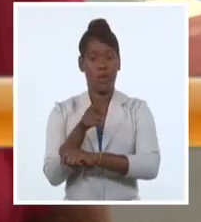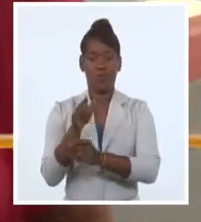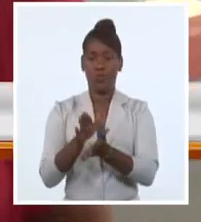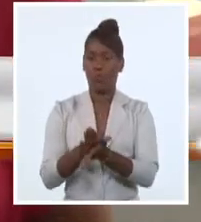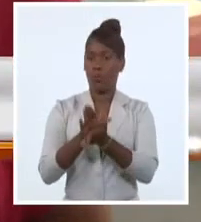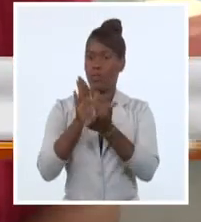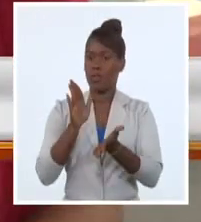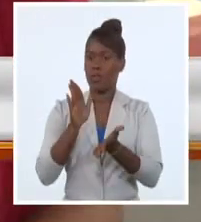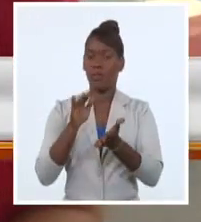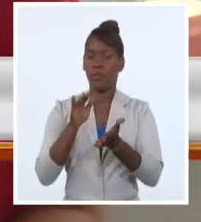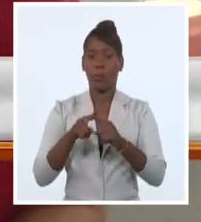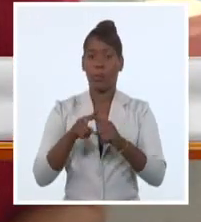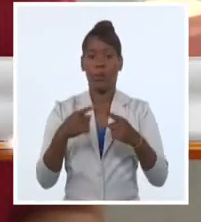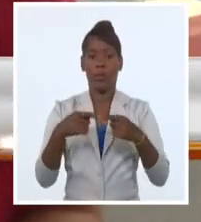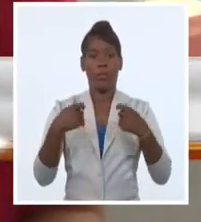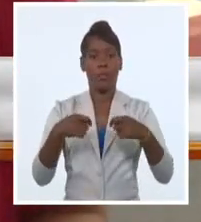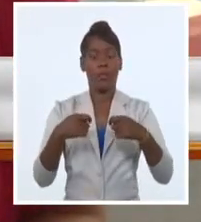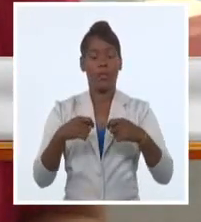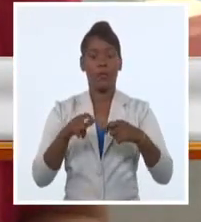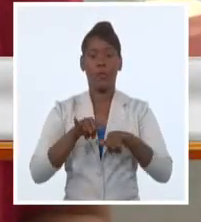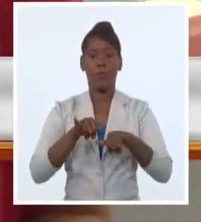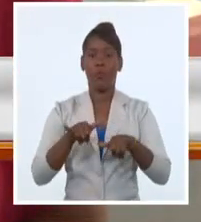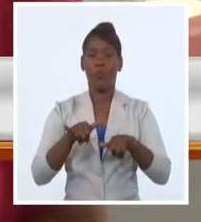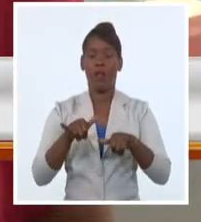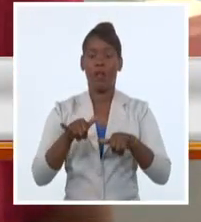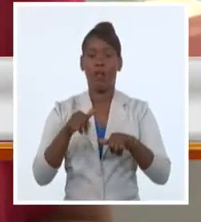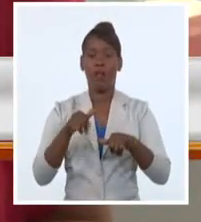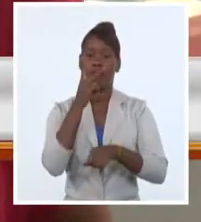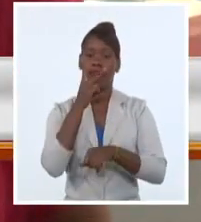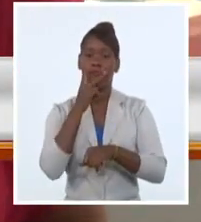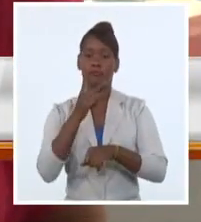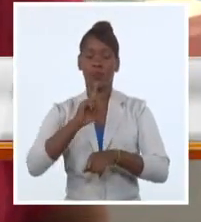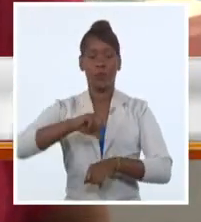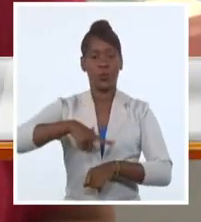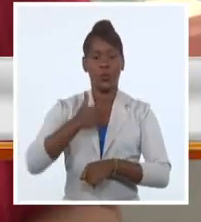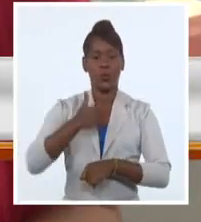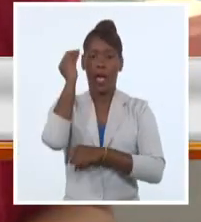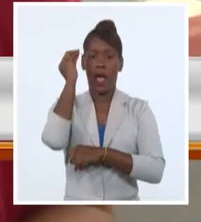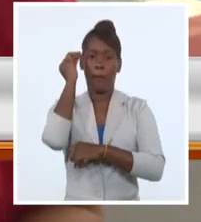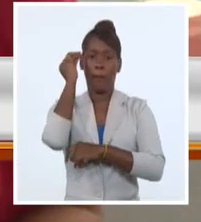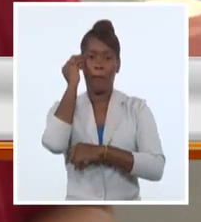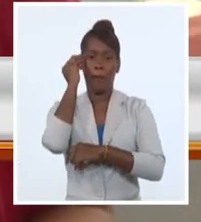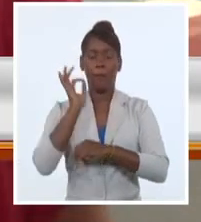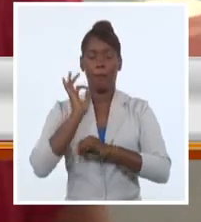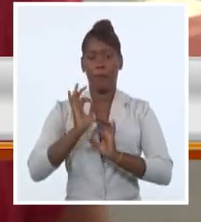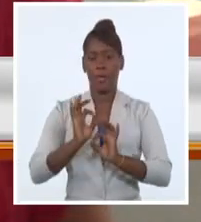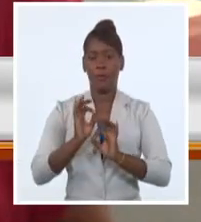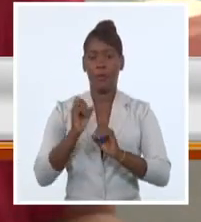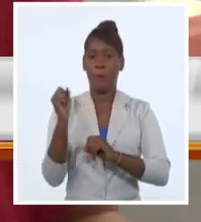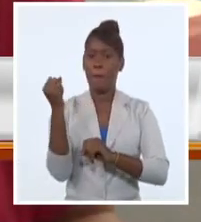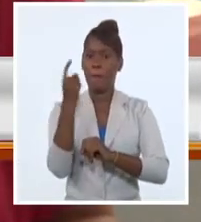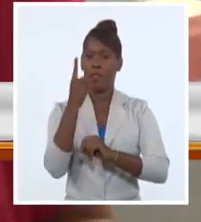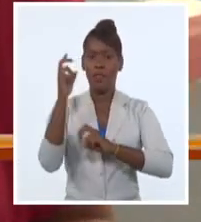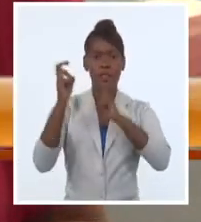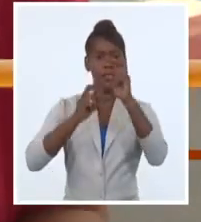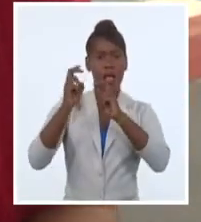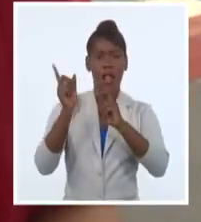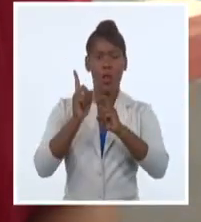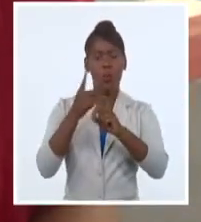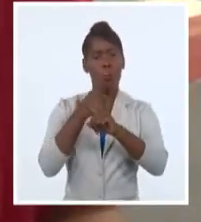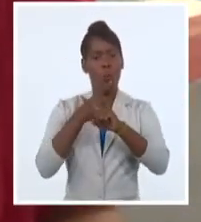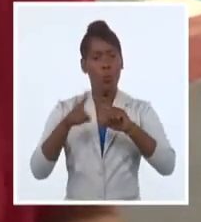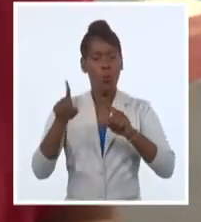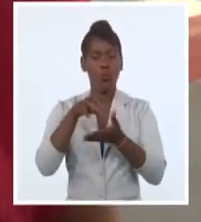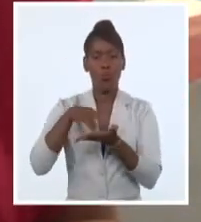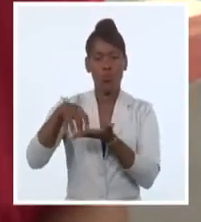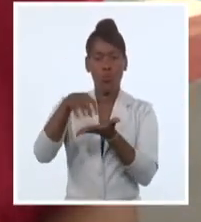de esos espacios en los que estamos, entender que todos los espacios por excelencia son espacios educativos, que no son solo espacios de talleres, las escuelas, sino que